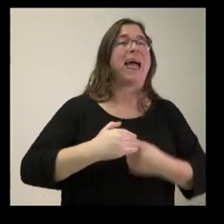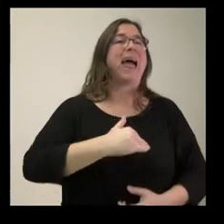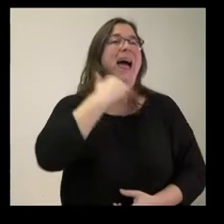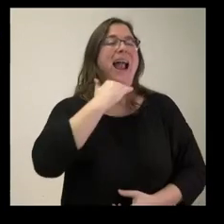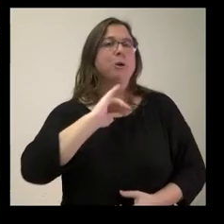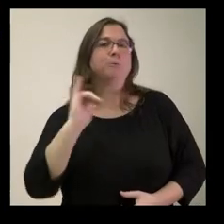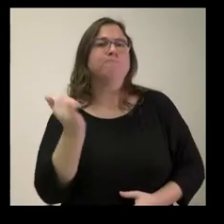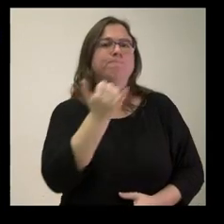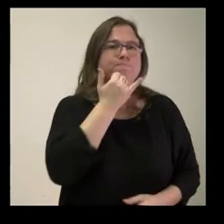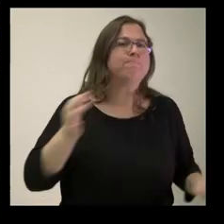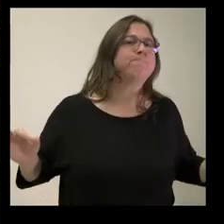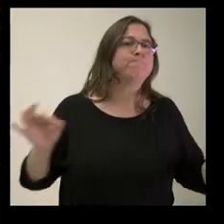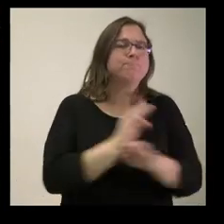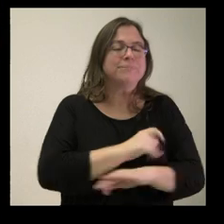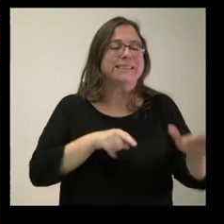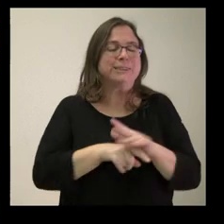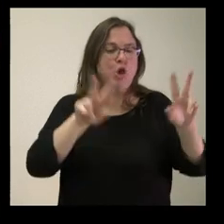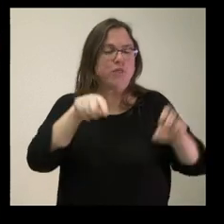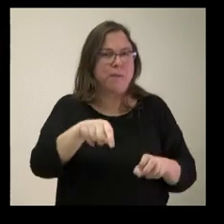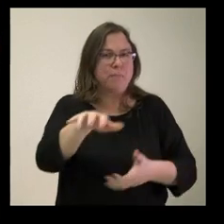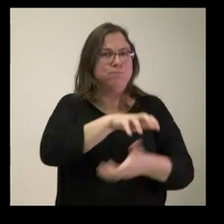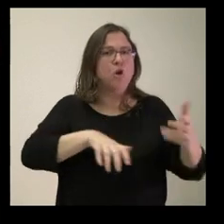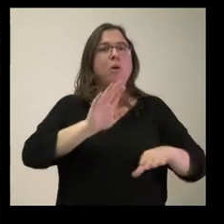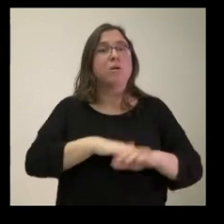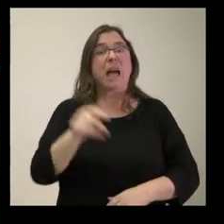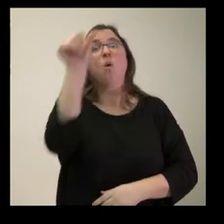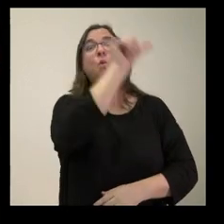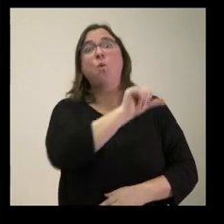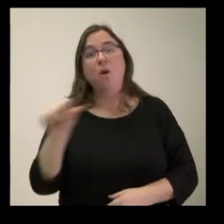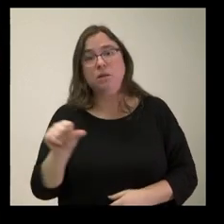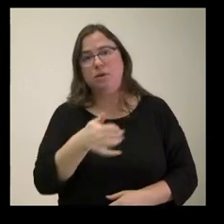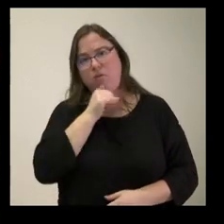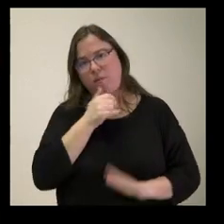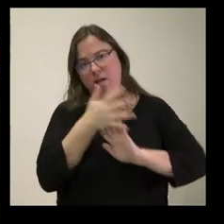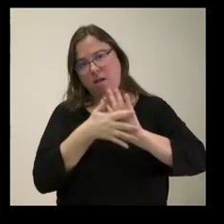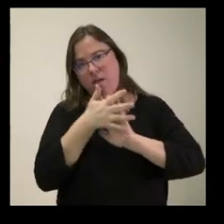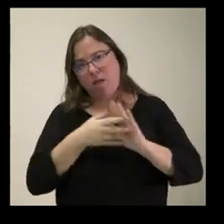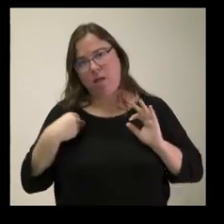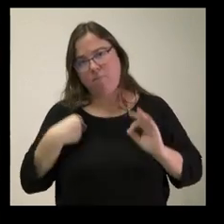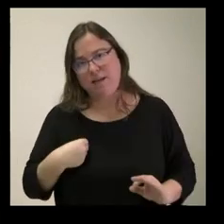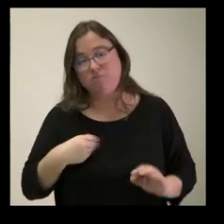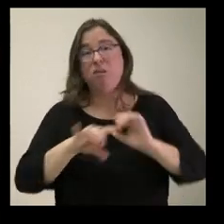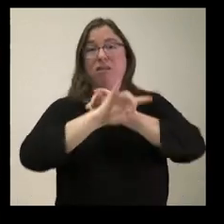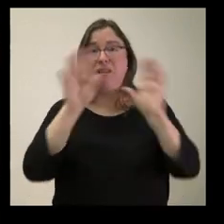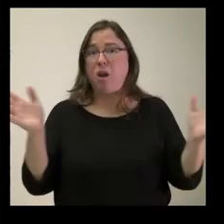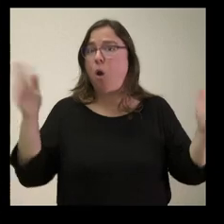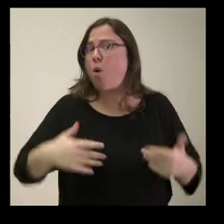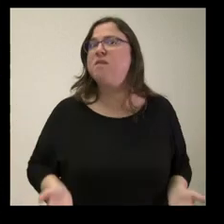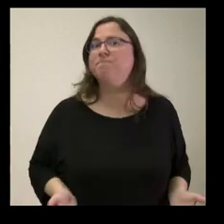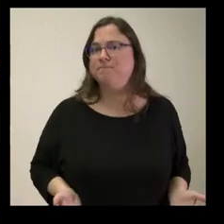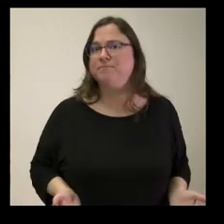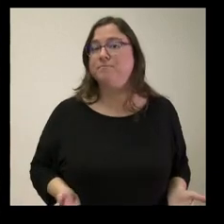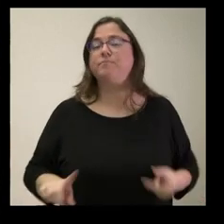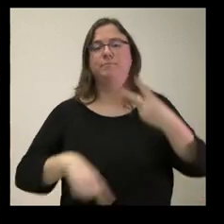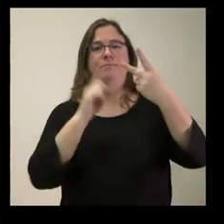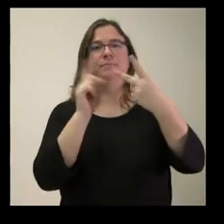en la gestión de esta situación, de esta polémica para estar una semana después aún hablando de esta batería sin haber aclarado gran cosa a ocurrido? Y